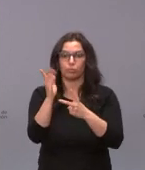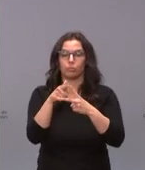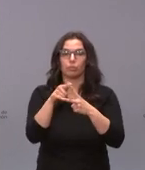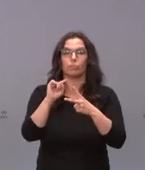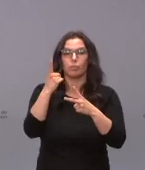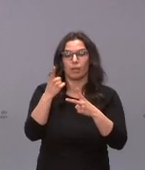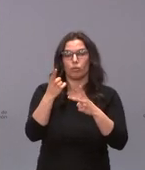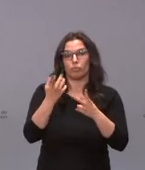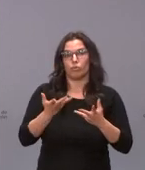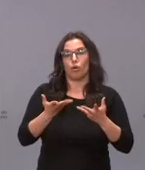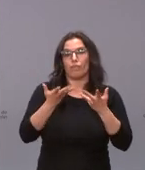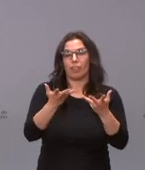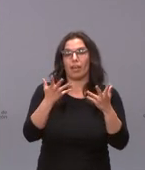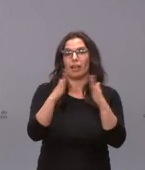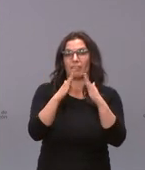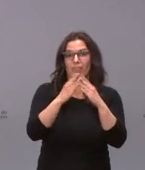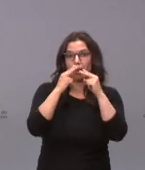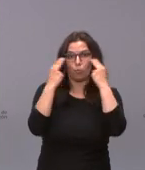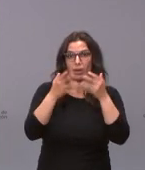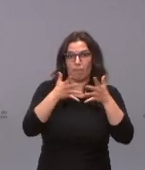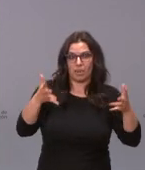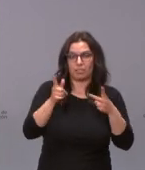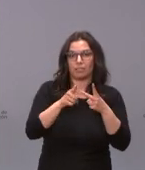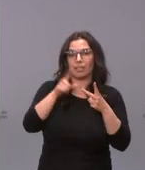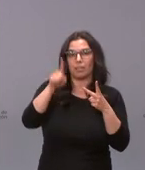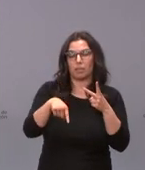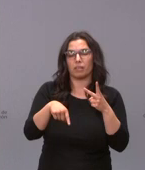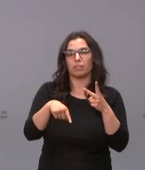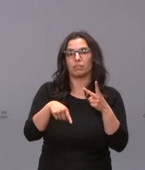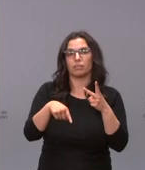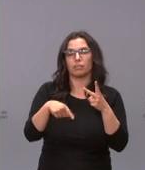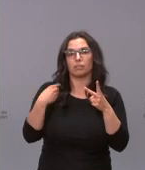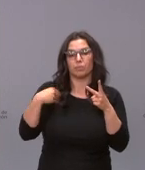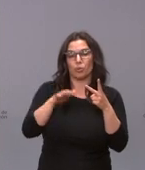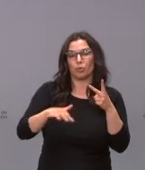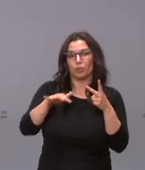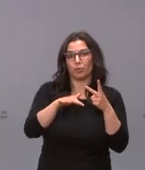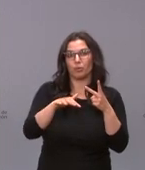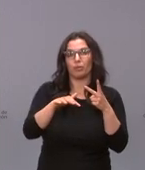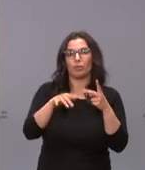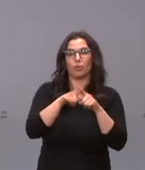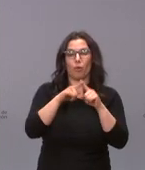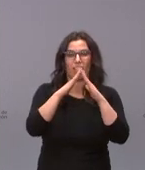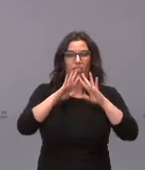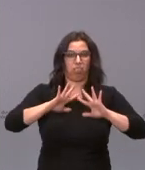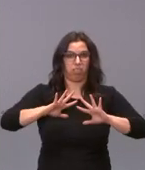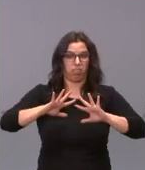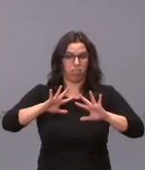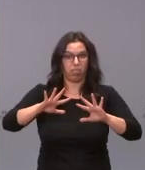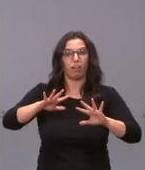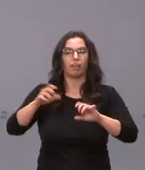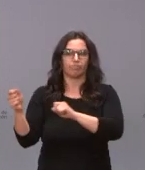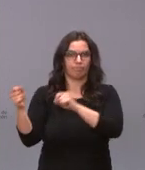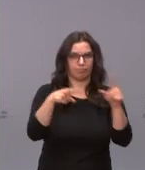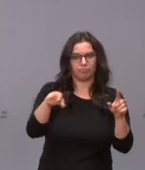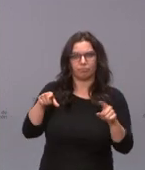parque público de viviendas y, sobre todo, muy importante, erradicar un foco de chabolismo en Castilla y León.